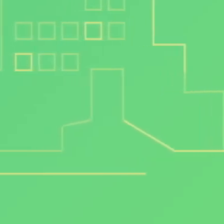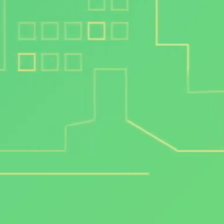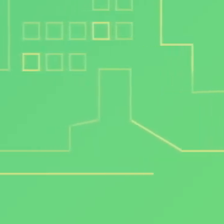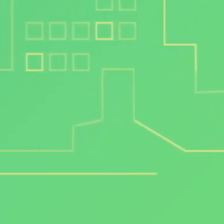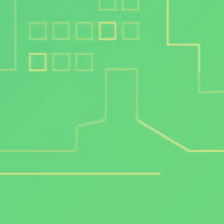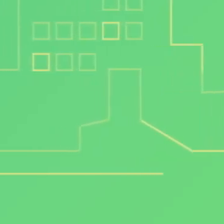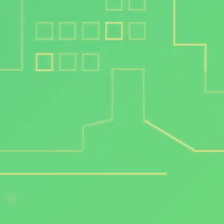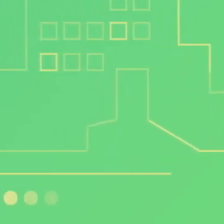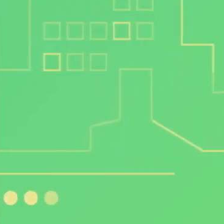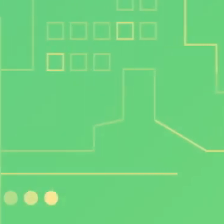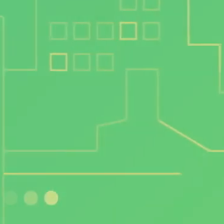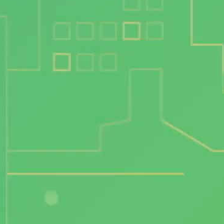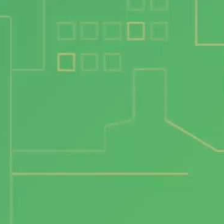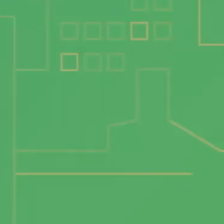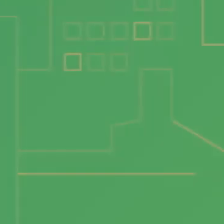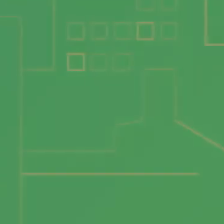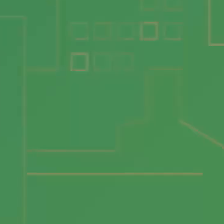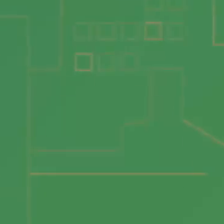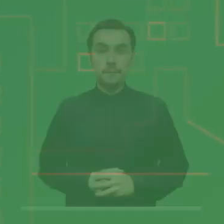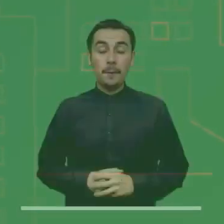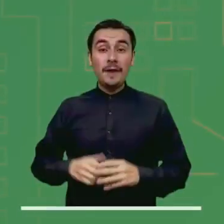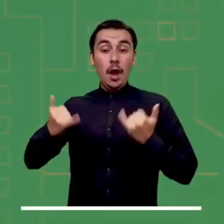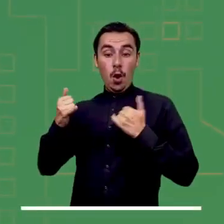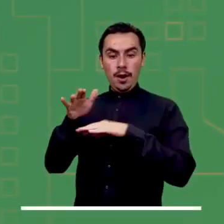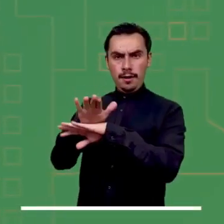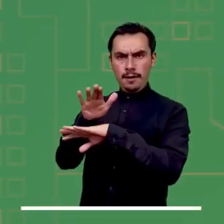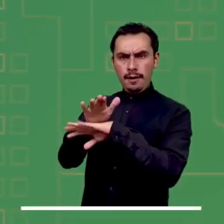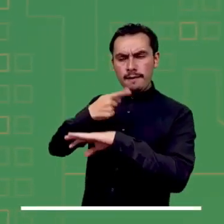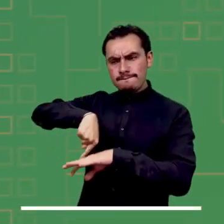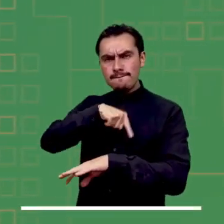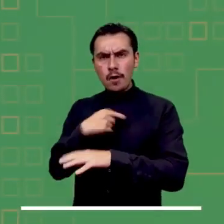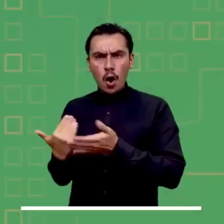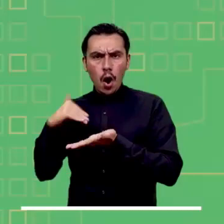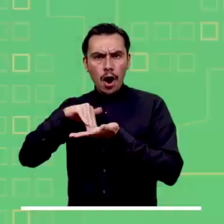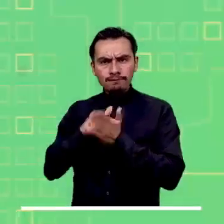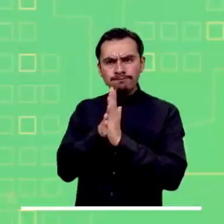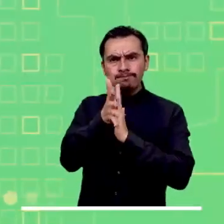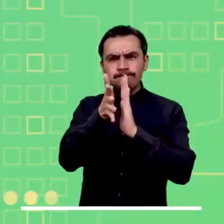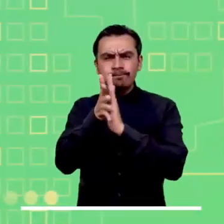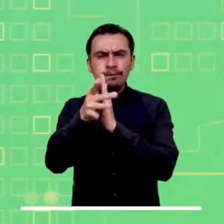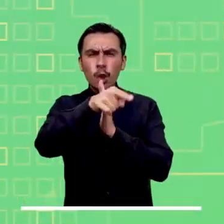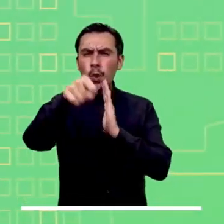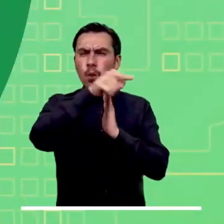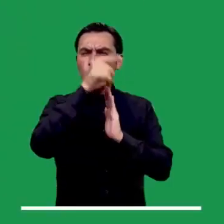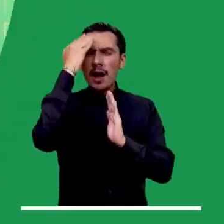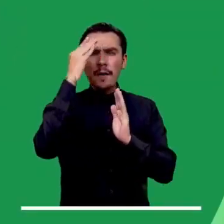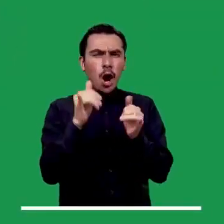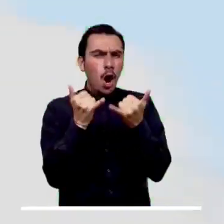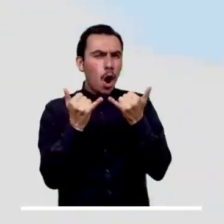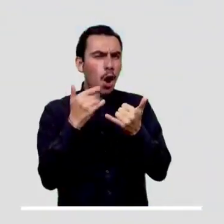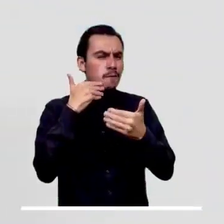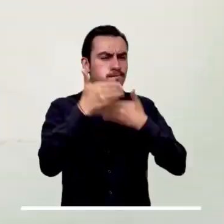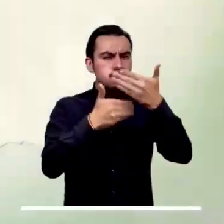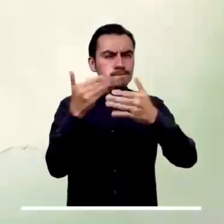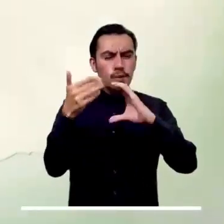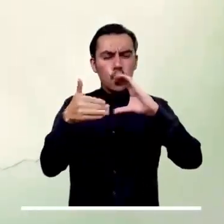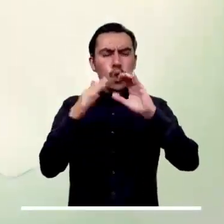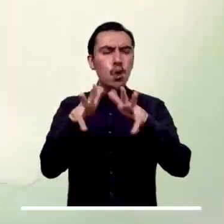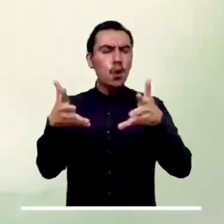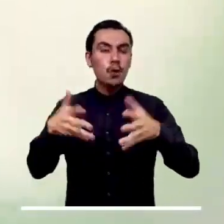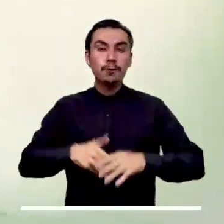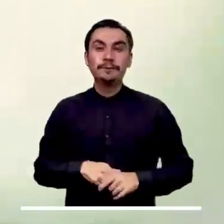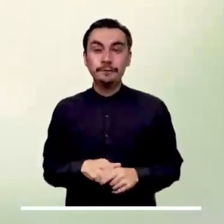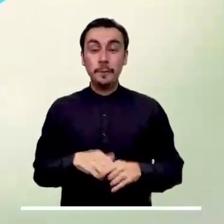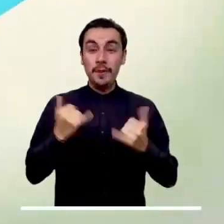Buenos días y bienvenidos a la más reciente actualización del pronóstico meteorológico para la mañana de hoy, Marte.